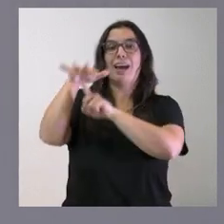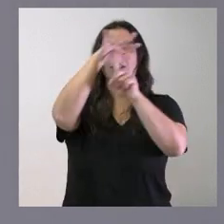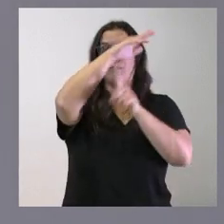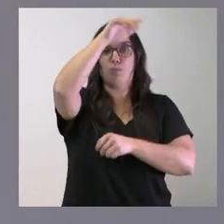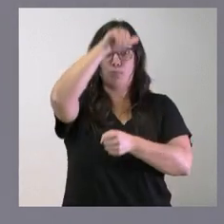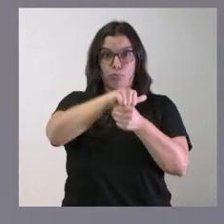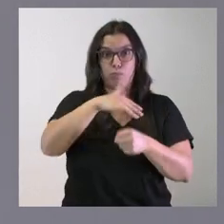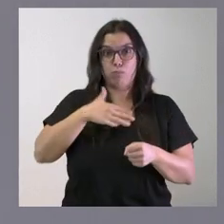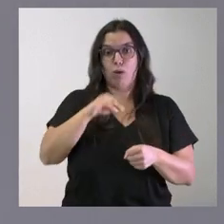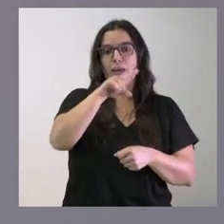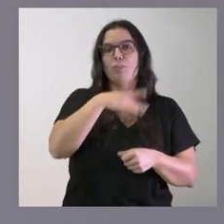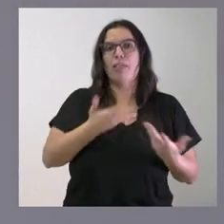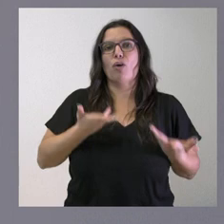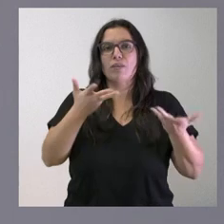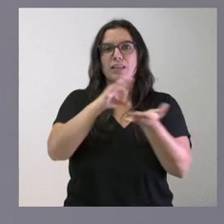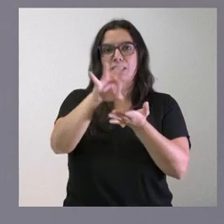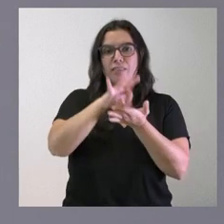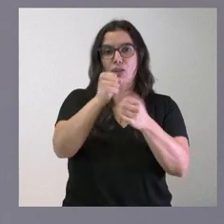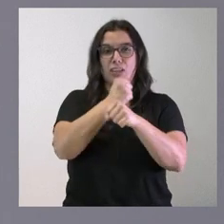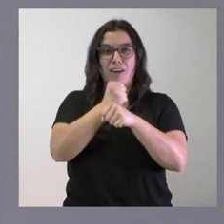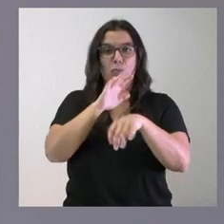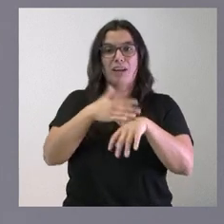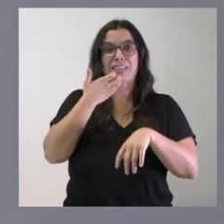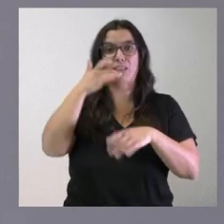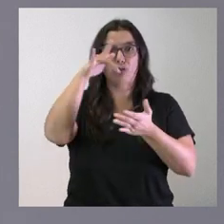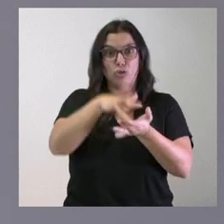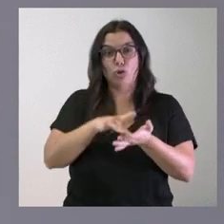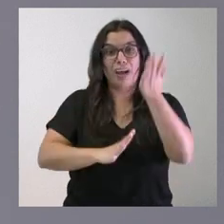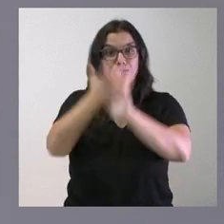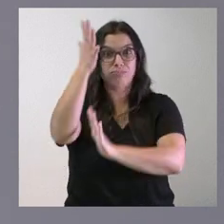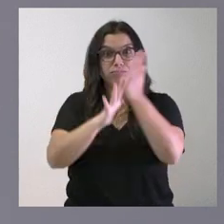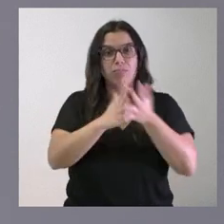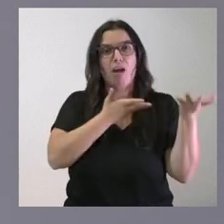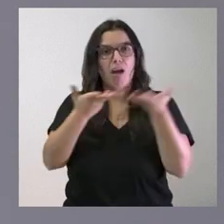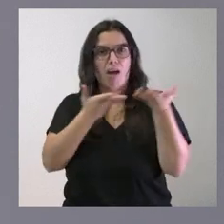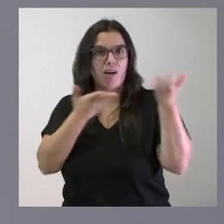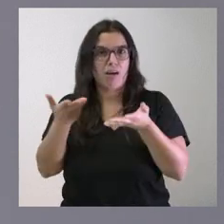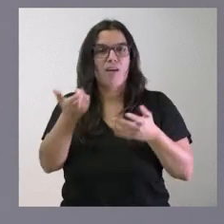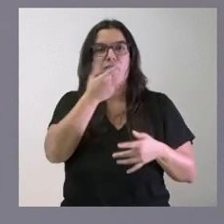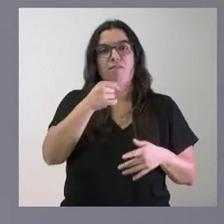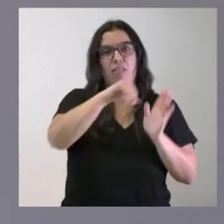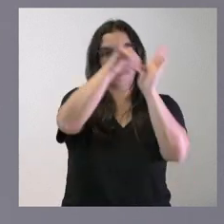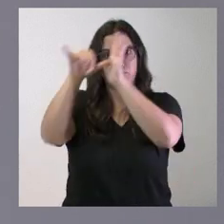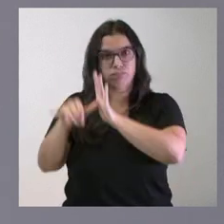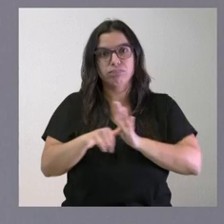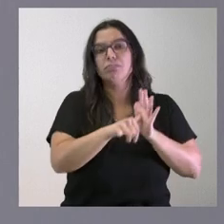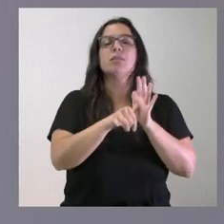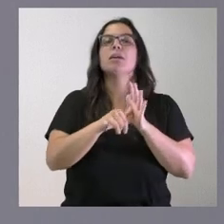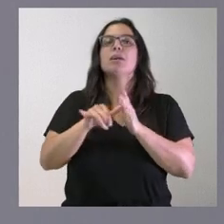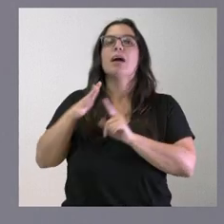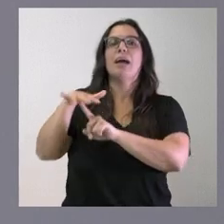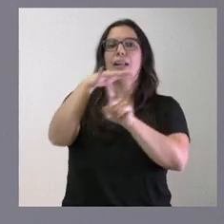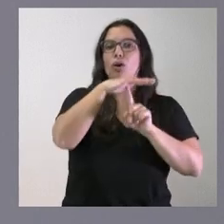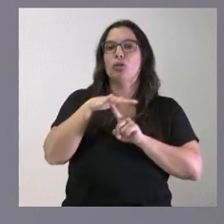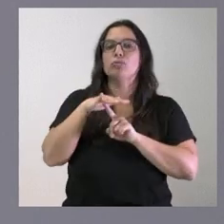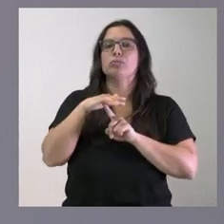servicios en los trabajos aéreos de lucha contra la extinción de incendios forestales y servir de base para helicópteros y,